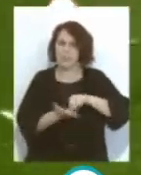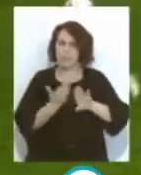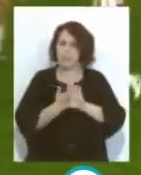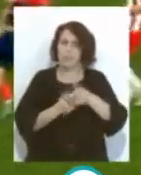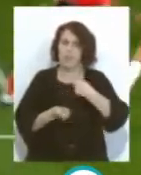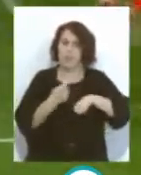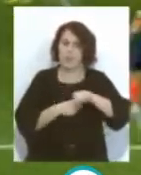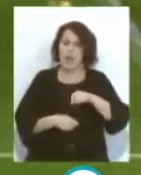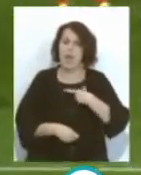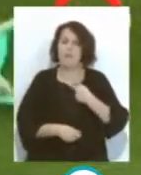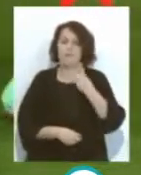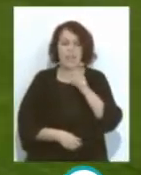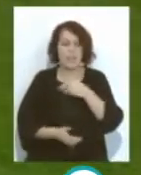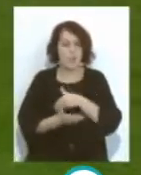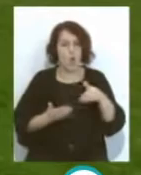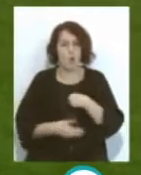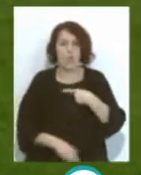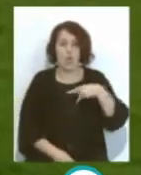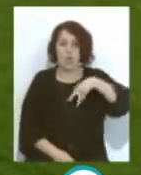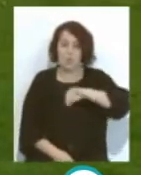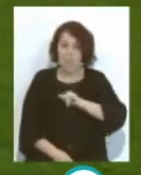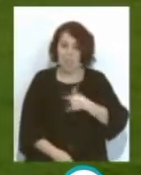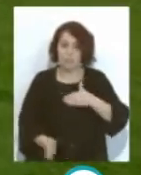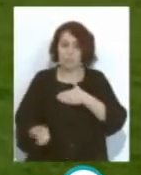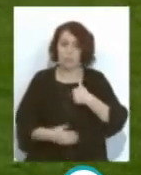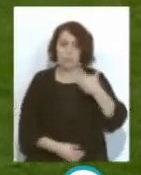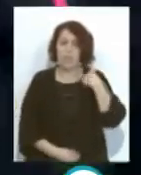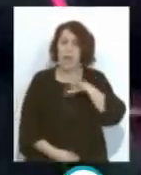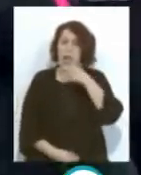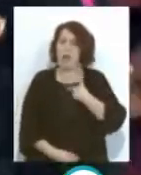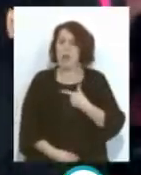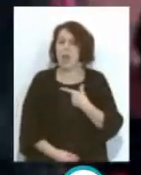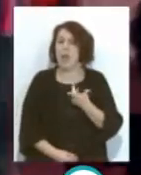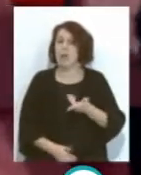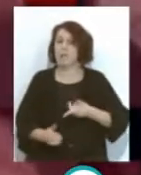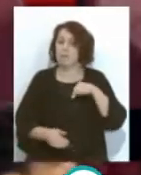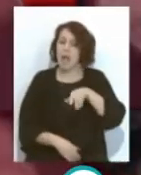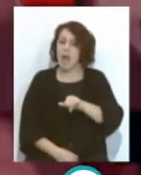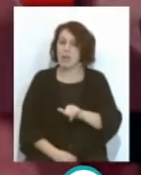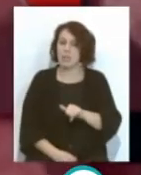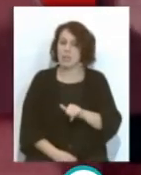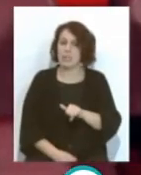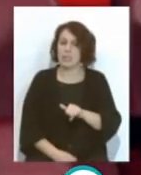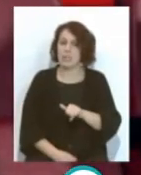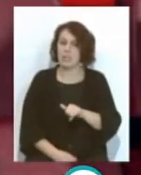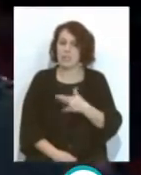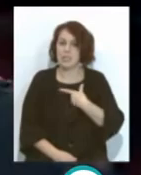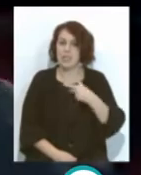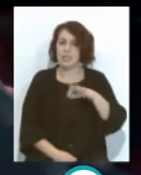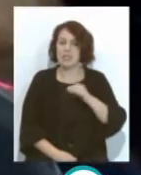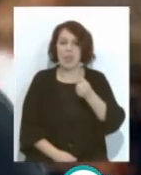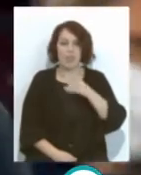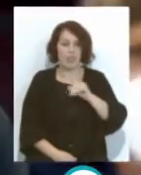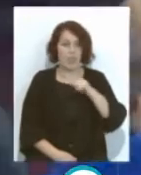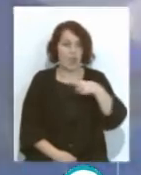por más de 20 millones A Darwin Núñez En la temporada pasada Y ahora va Y tiene ahí Con Zadig Otro